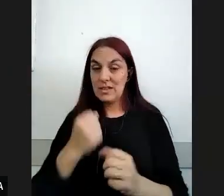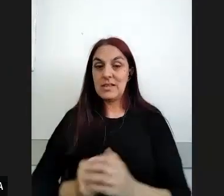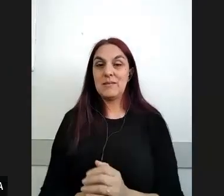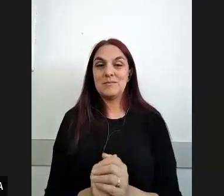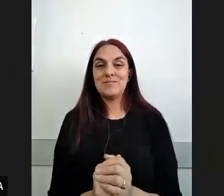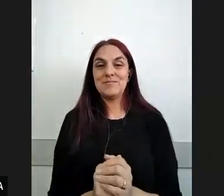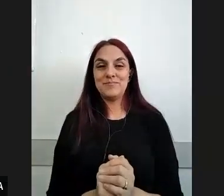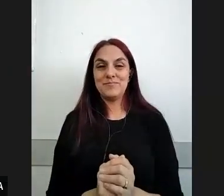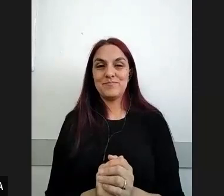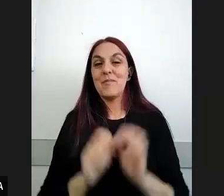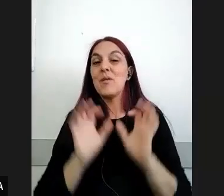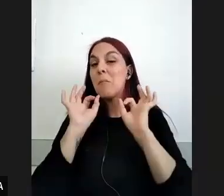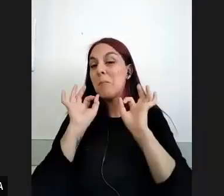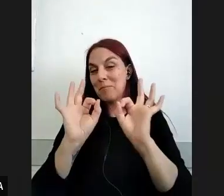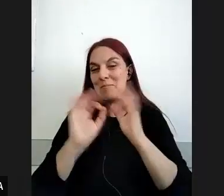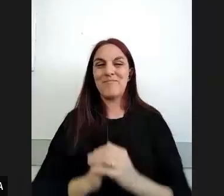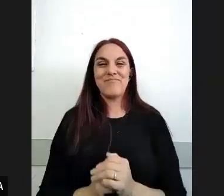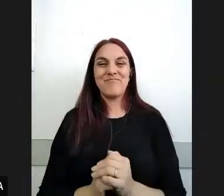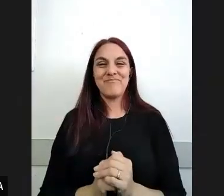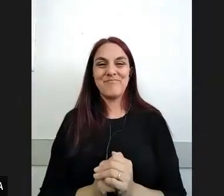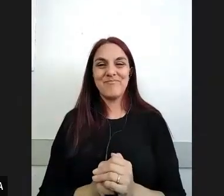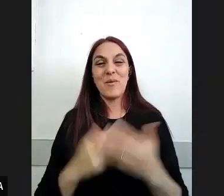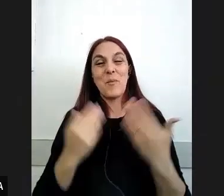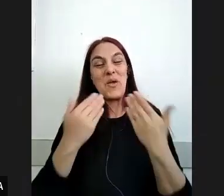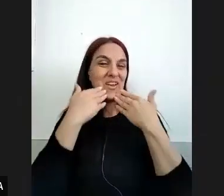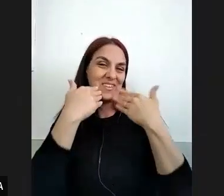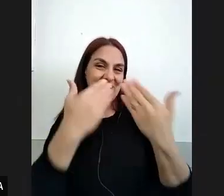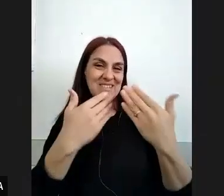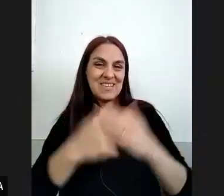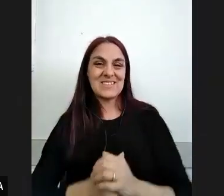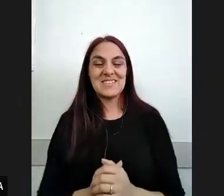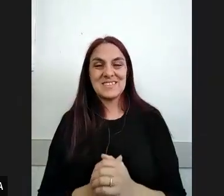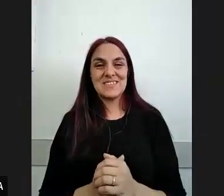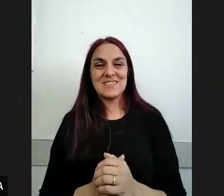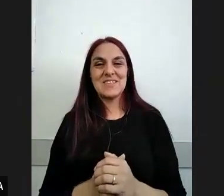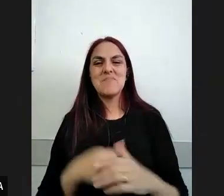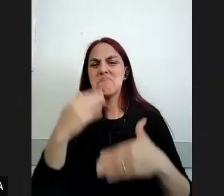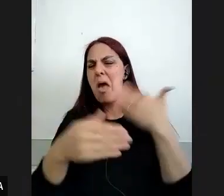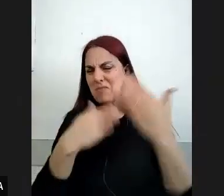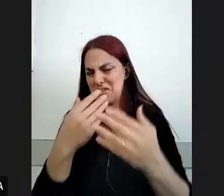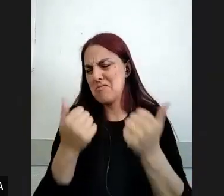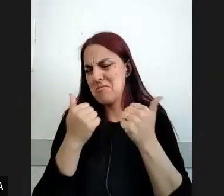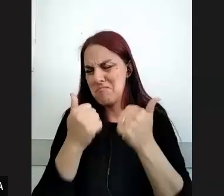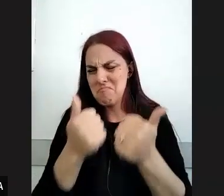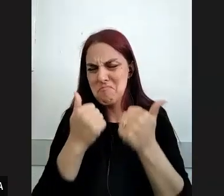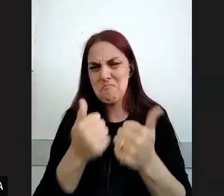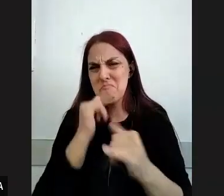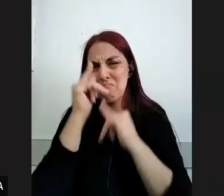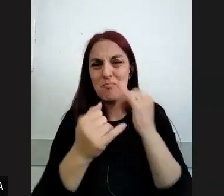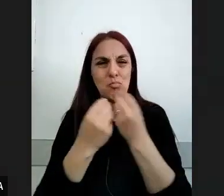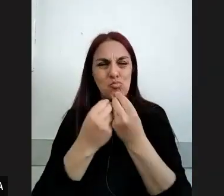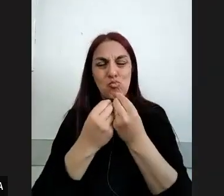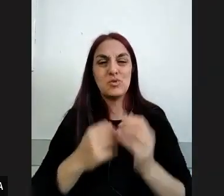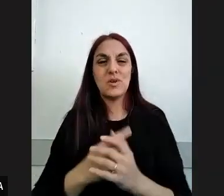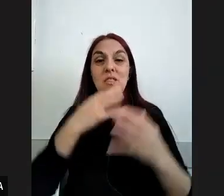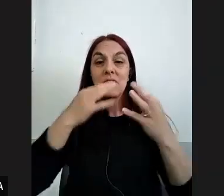me quedo ahí María Laura muchísimas gracias avanzaste un montón la